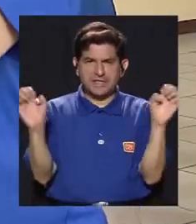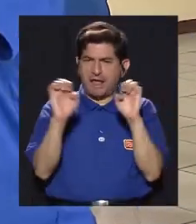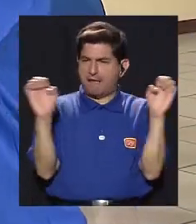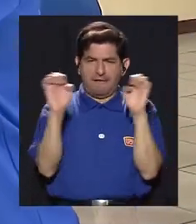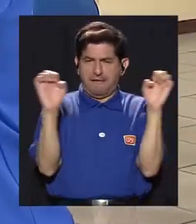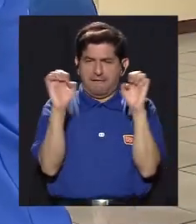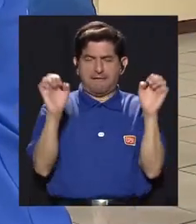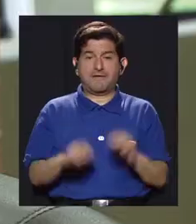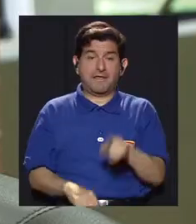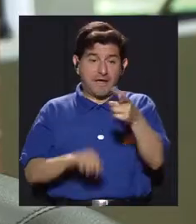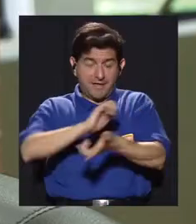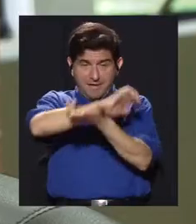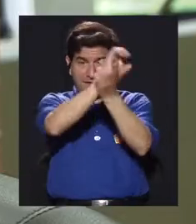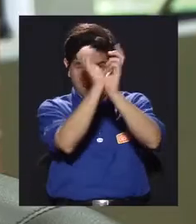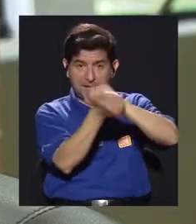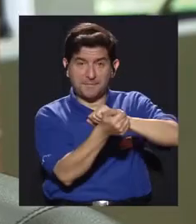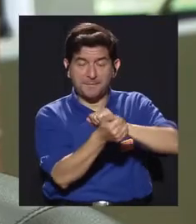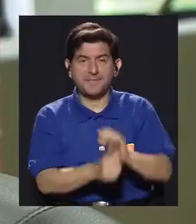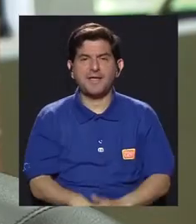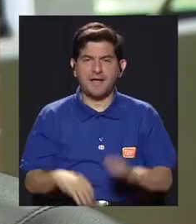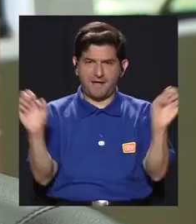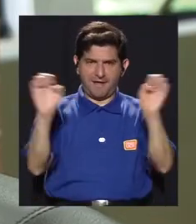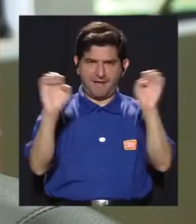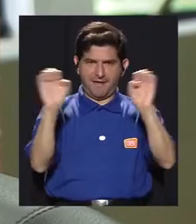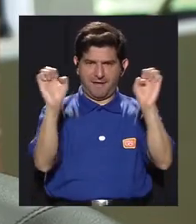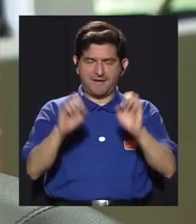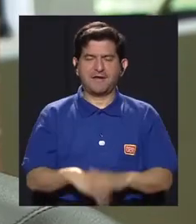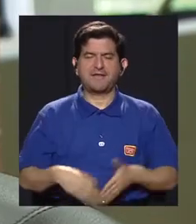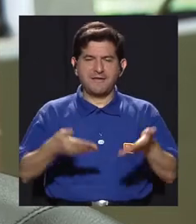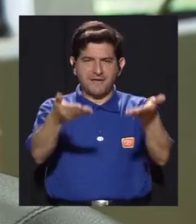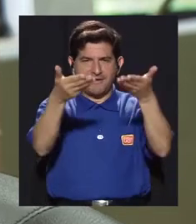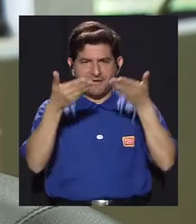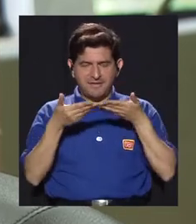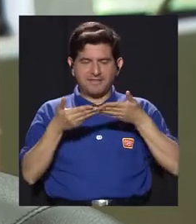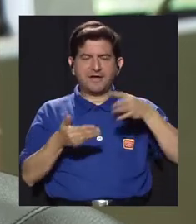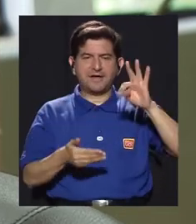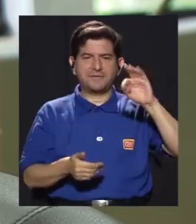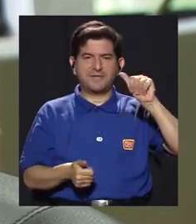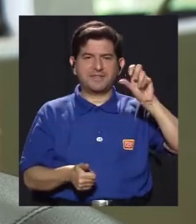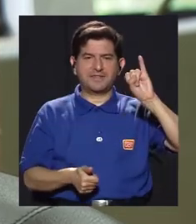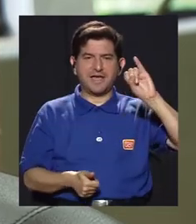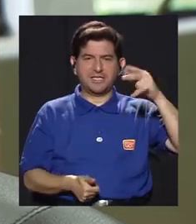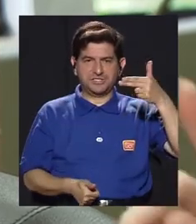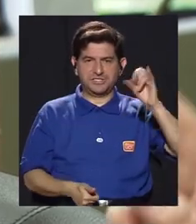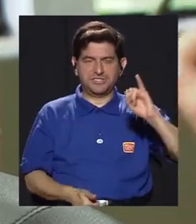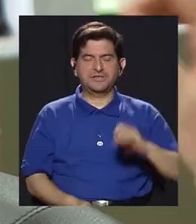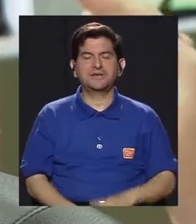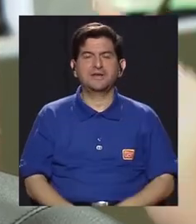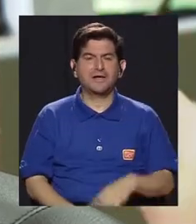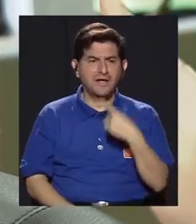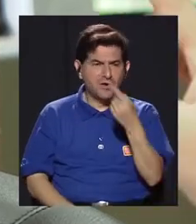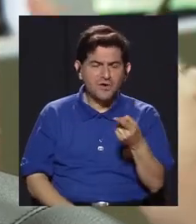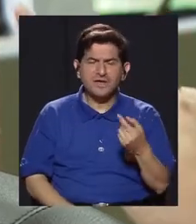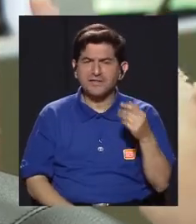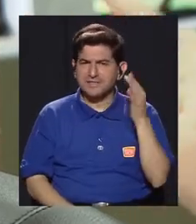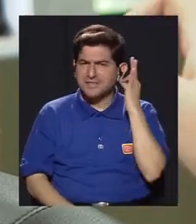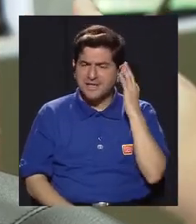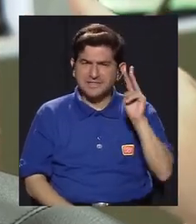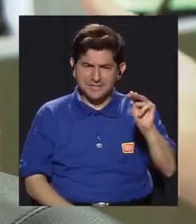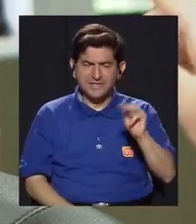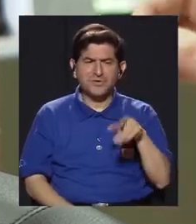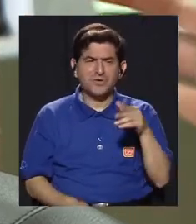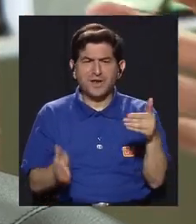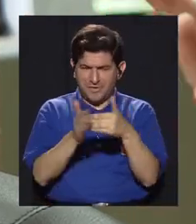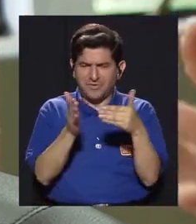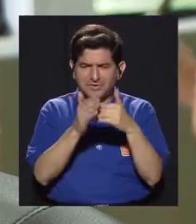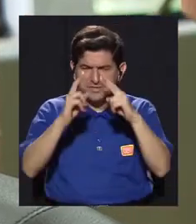es que usted tiene una energía y eso es lo que cambia, la energía que da el tai chi. Y yo quisiera retomar esto que menciona doña